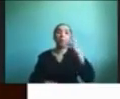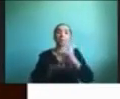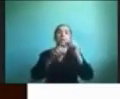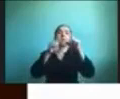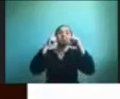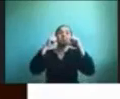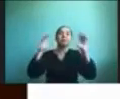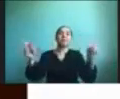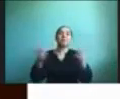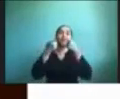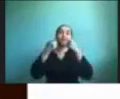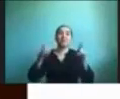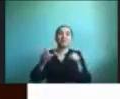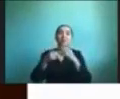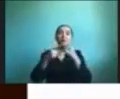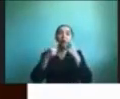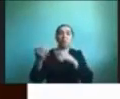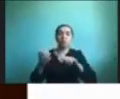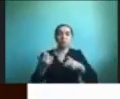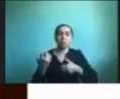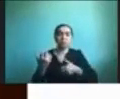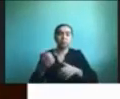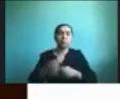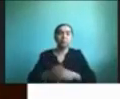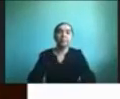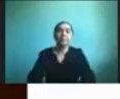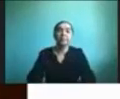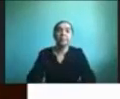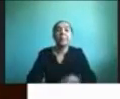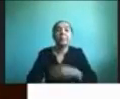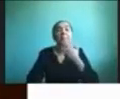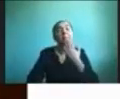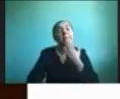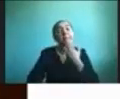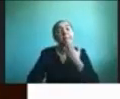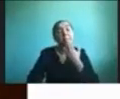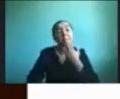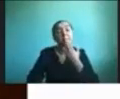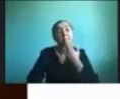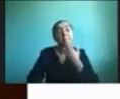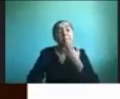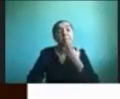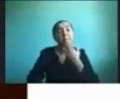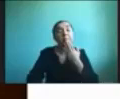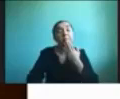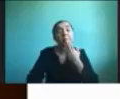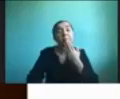entonces también tenemos la opción cuando el